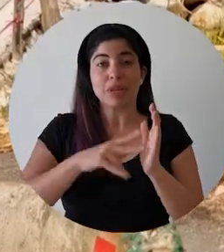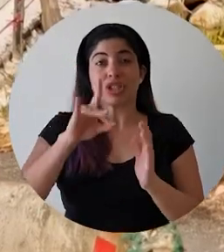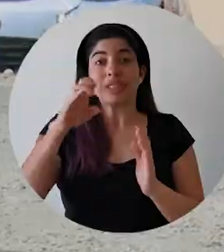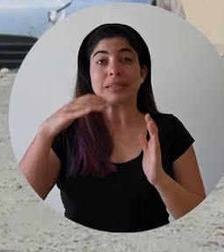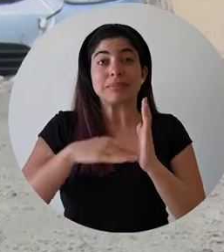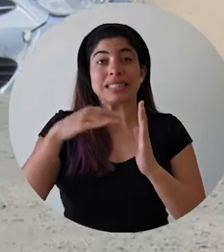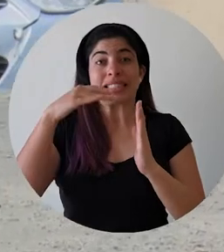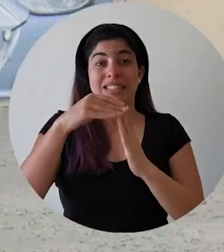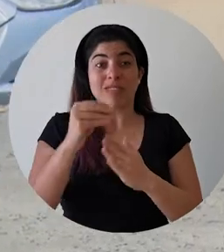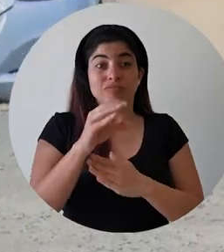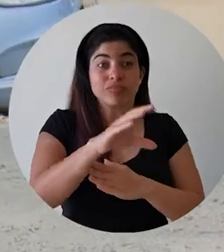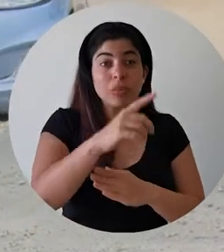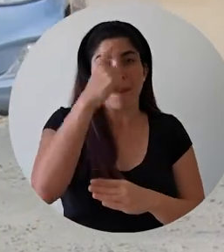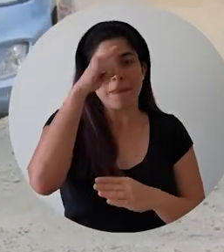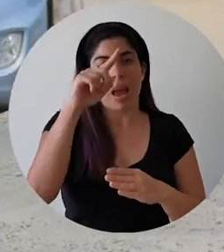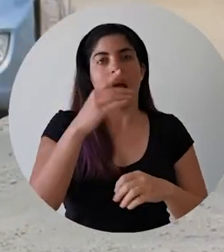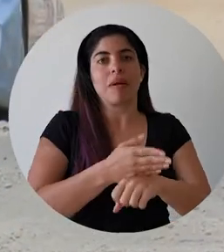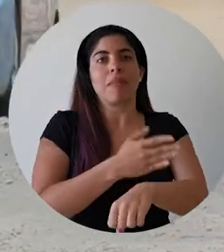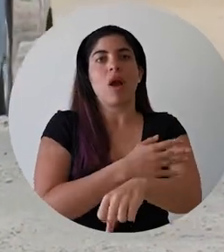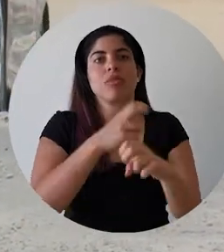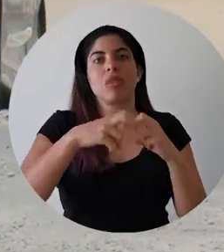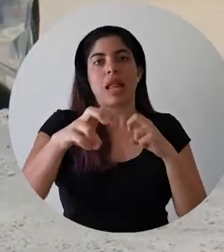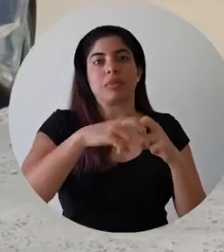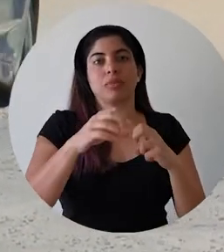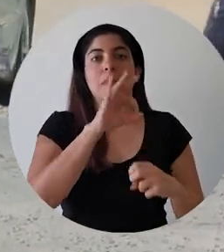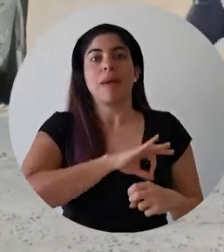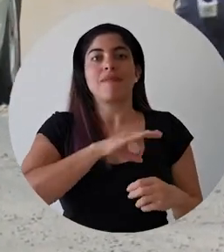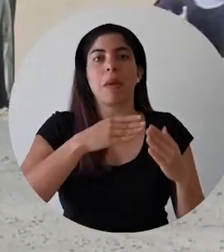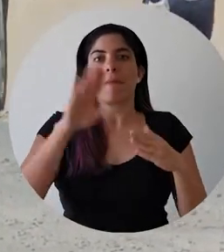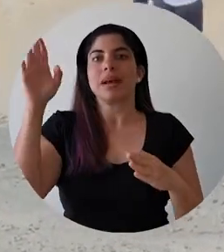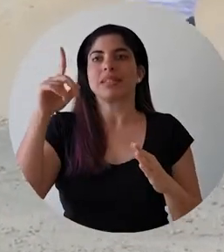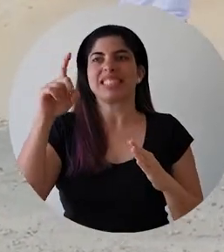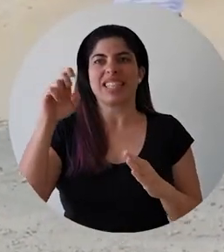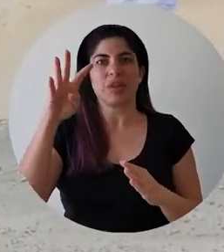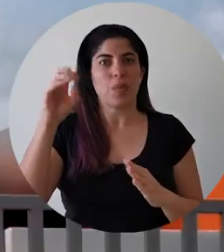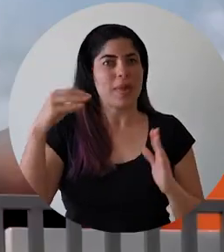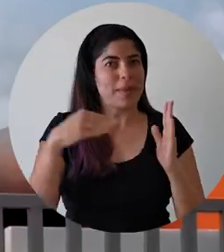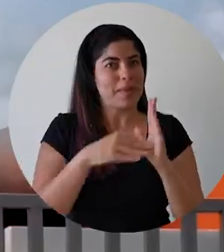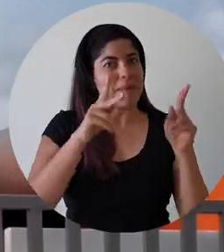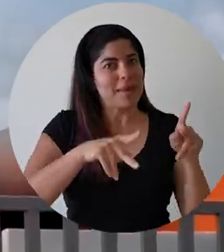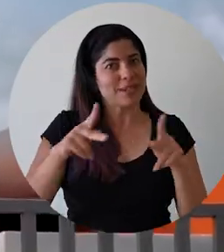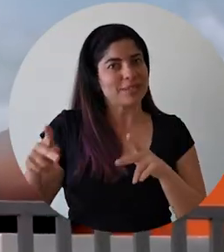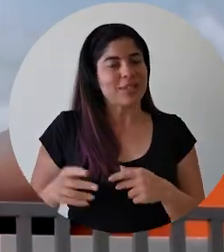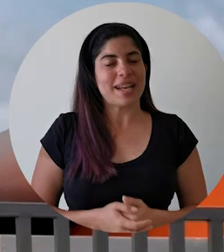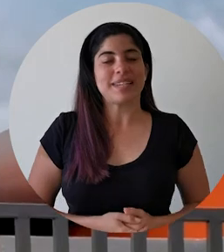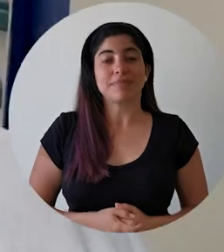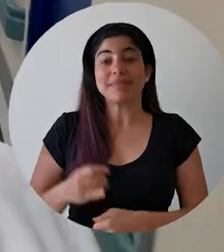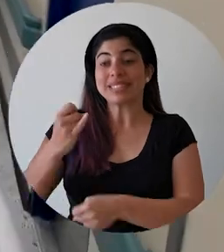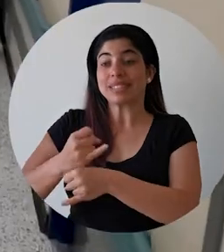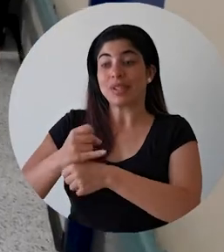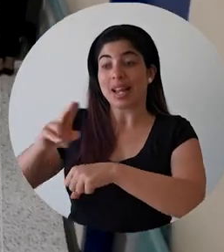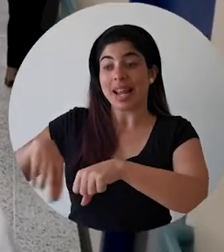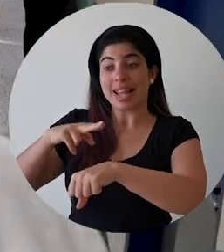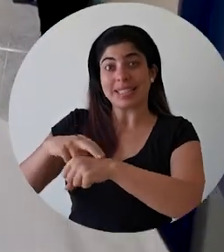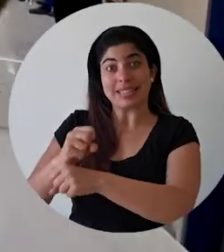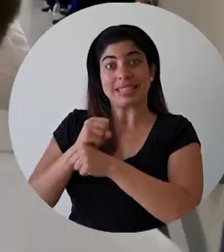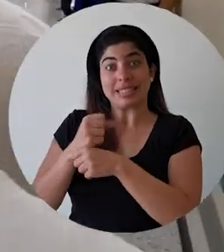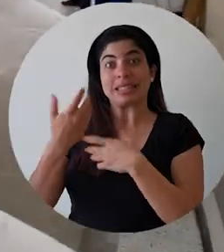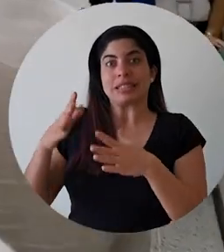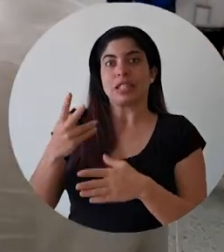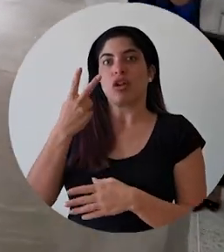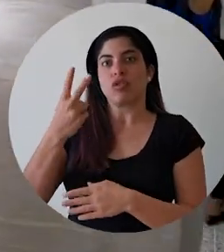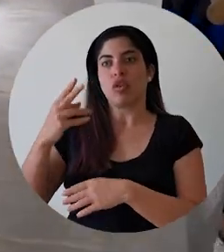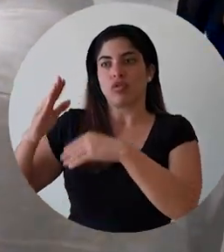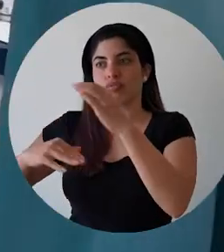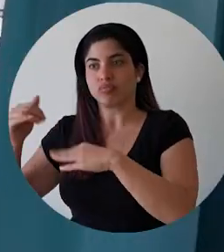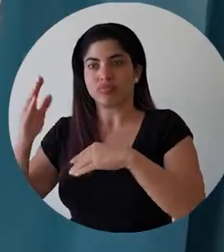millones agilizará el transporte a más de 140.000 personas. Junto al Instituto Nacional de Seguros entregamos dos